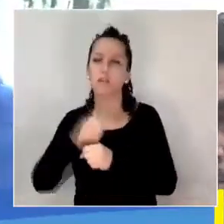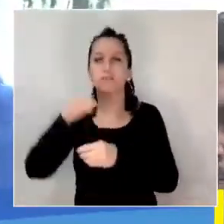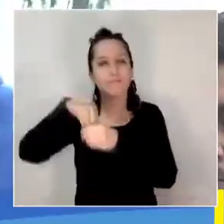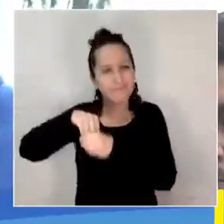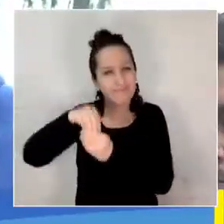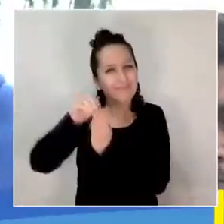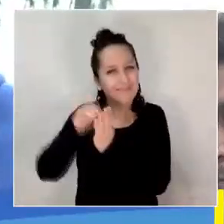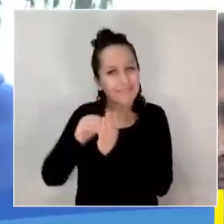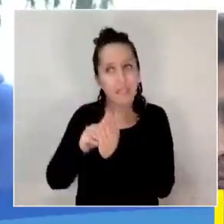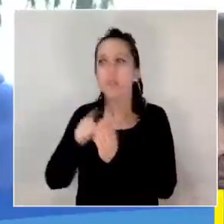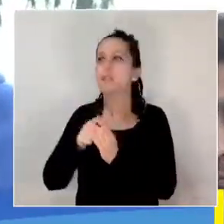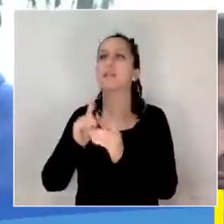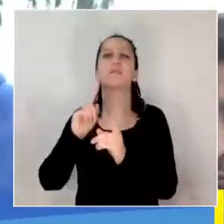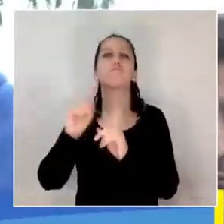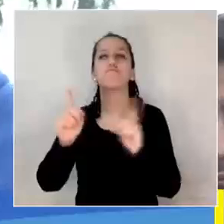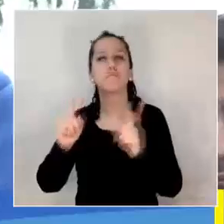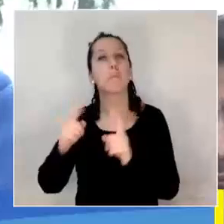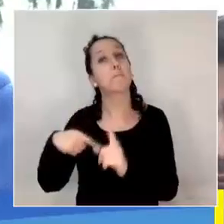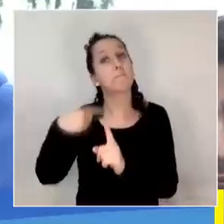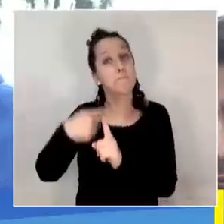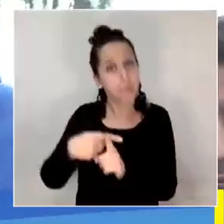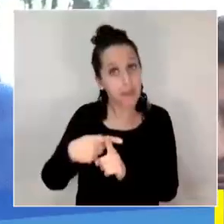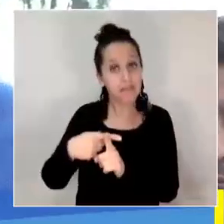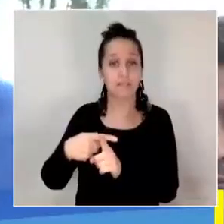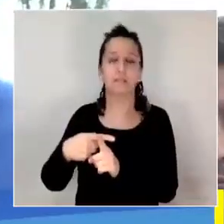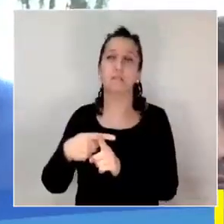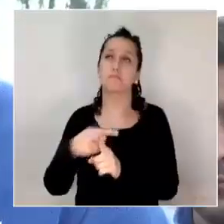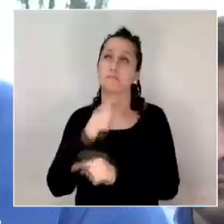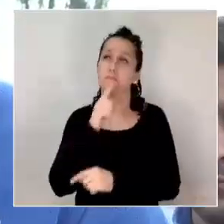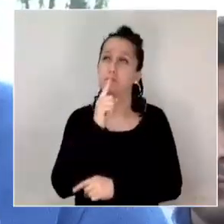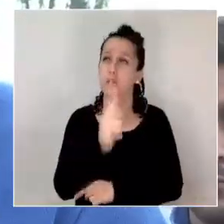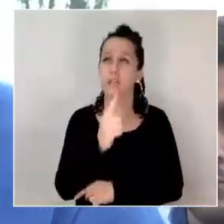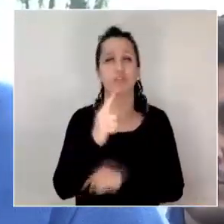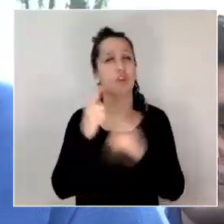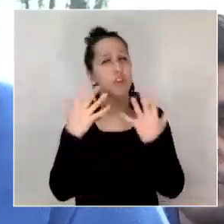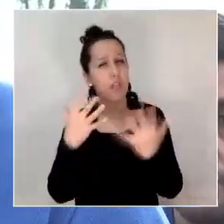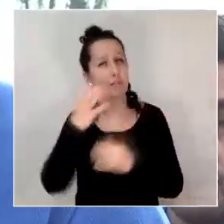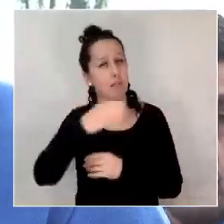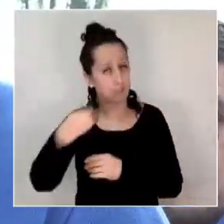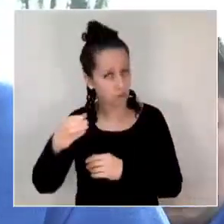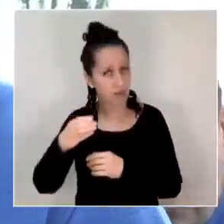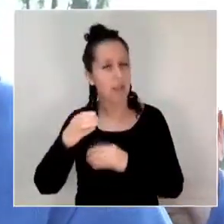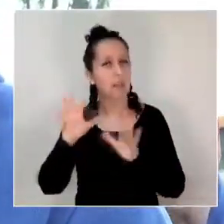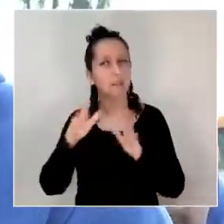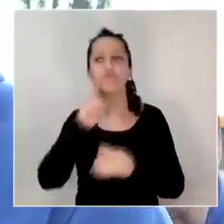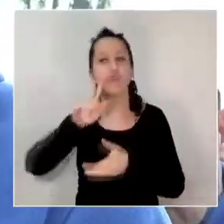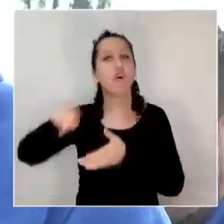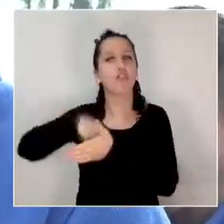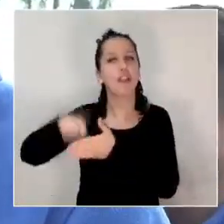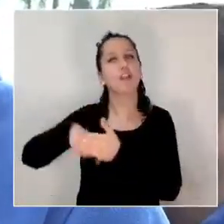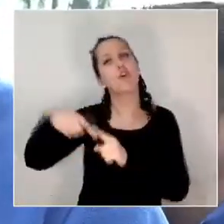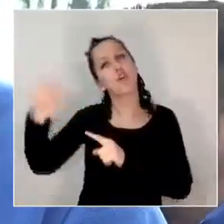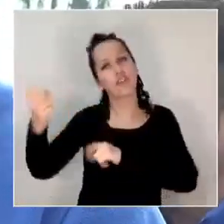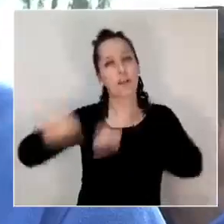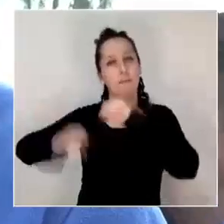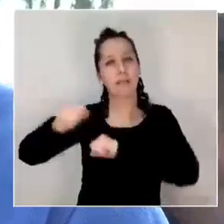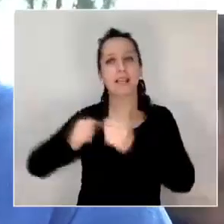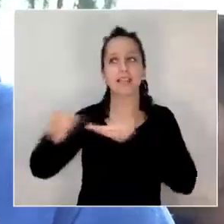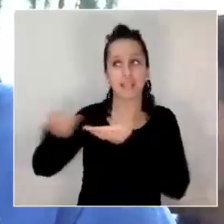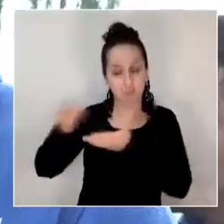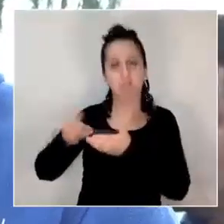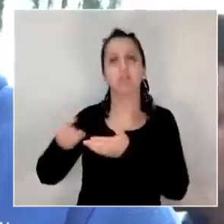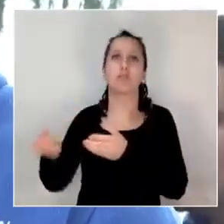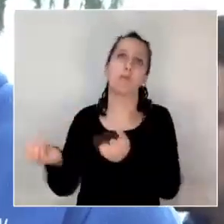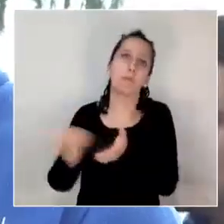decreto. A eso tenemos que sumarle alrededor de 110 personas que están con un contrato, una empresa contratista que no está a servicio.